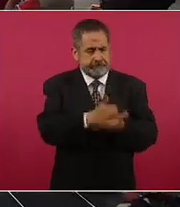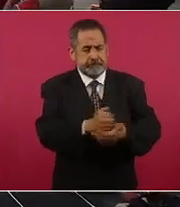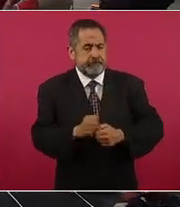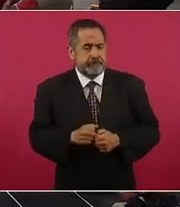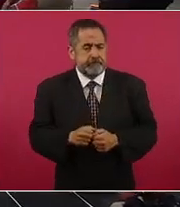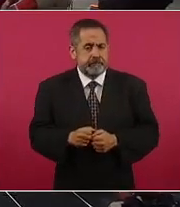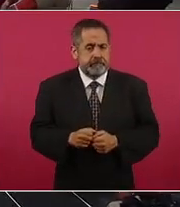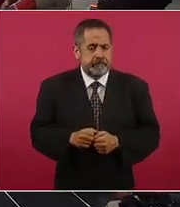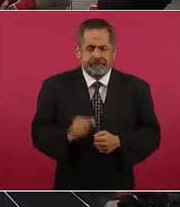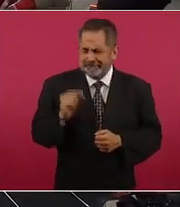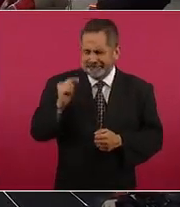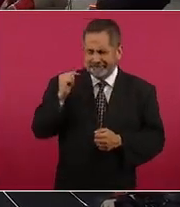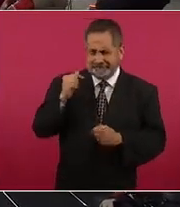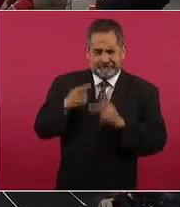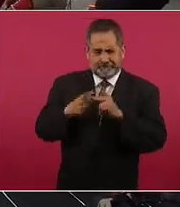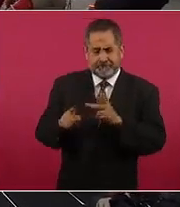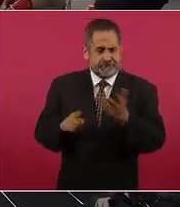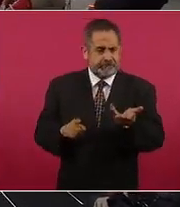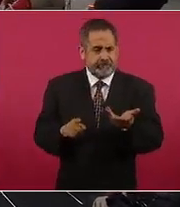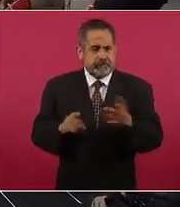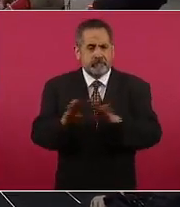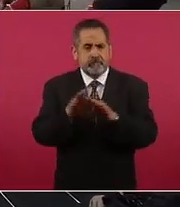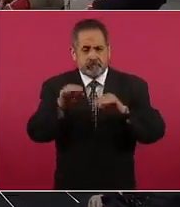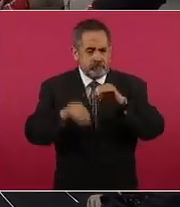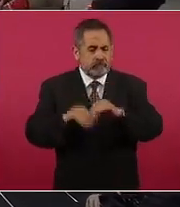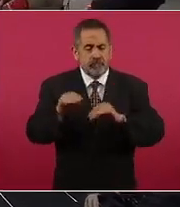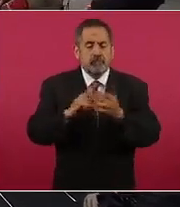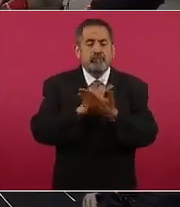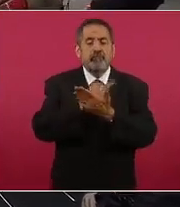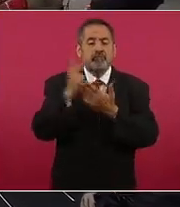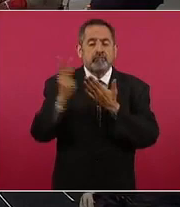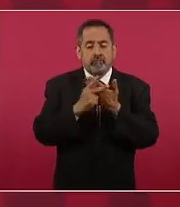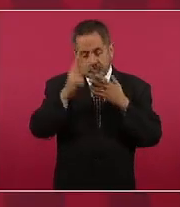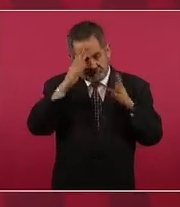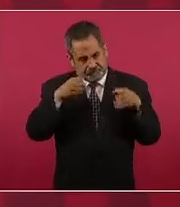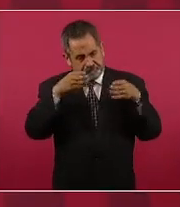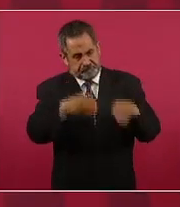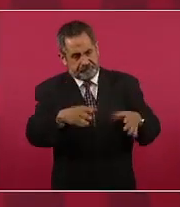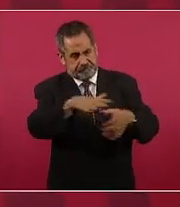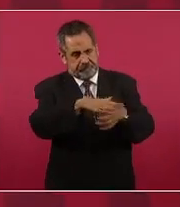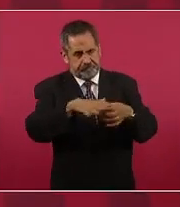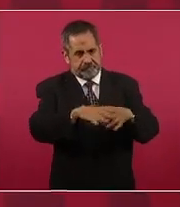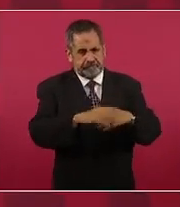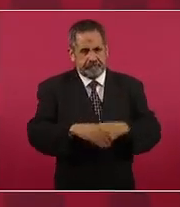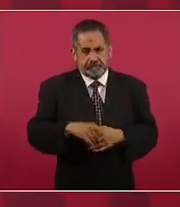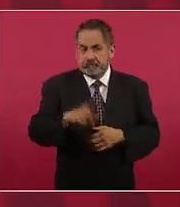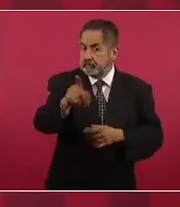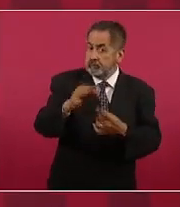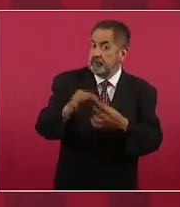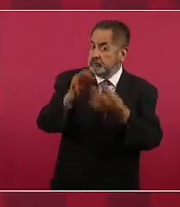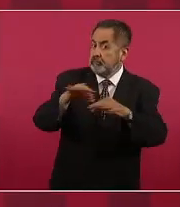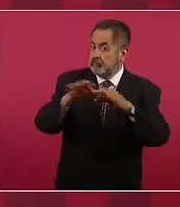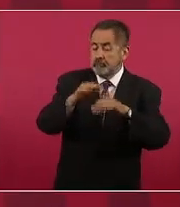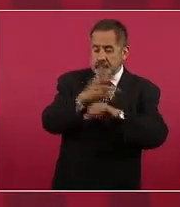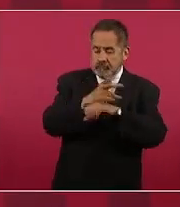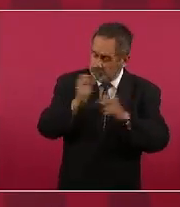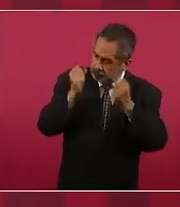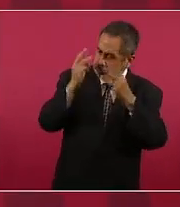Acabamos de iniciar y el diseño del programa es para ese sector en particular, que por cierto es muy relevante en Estados Unidos.